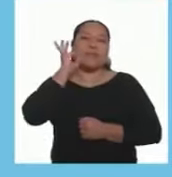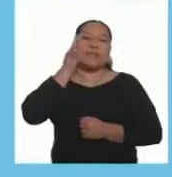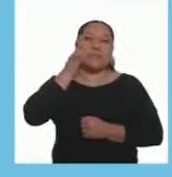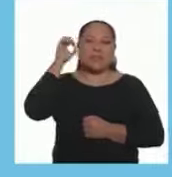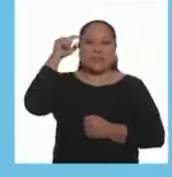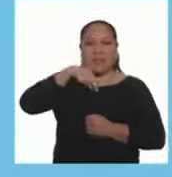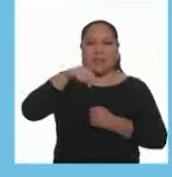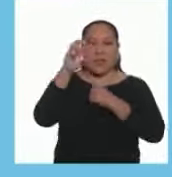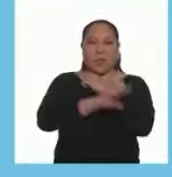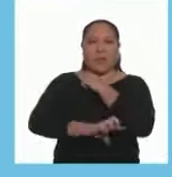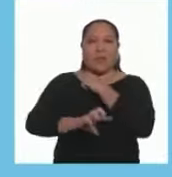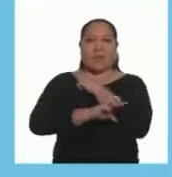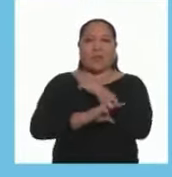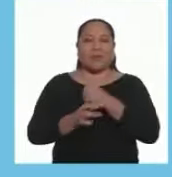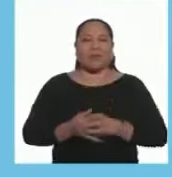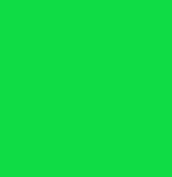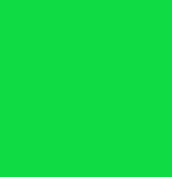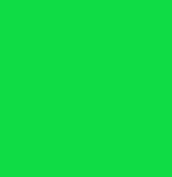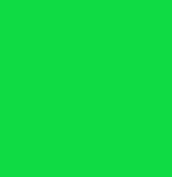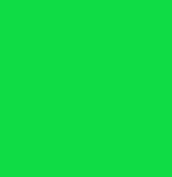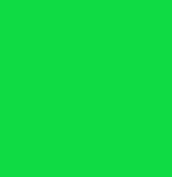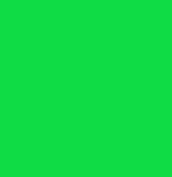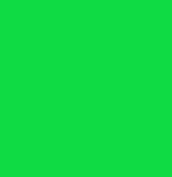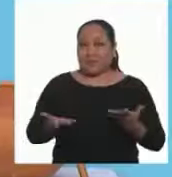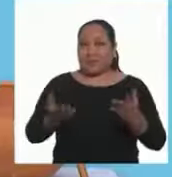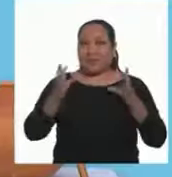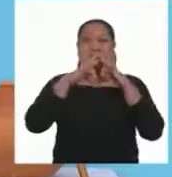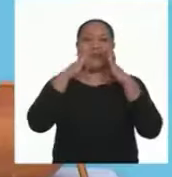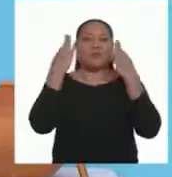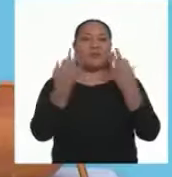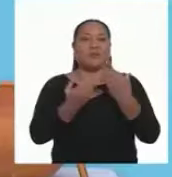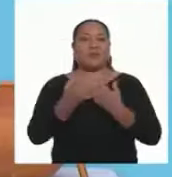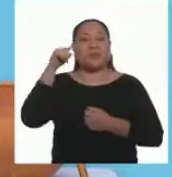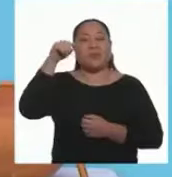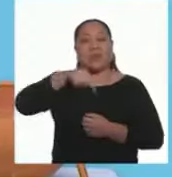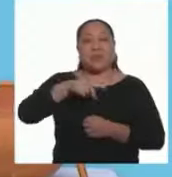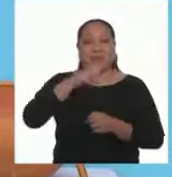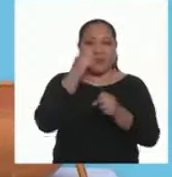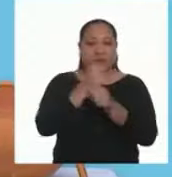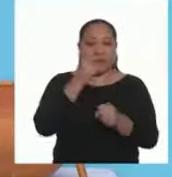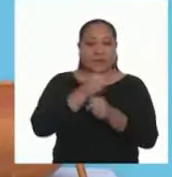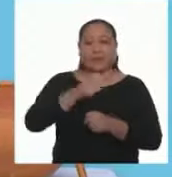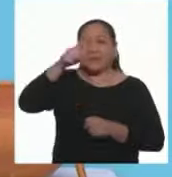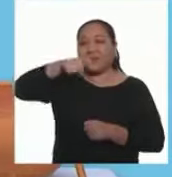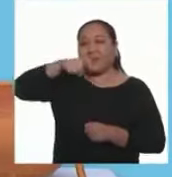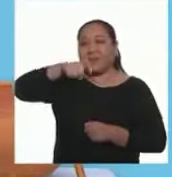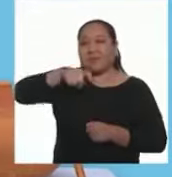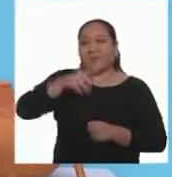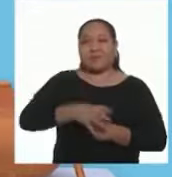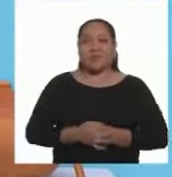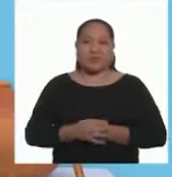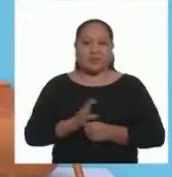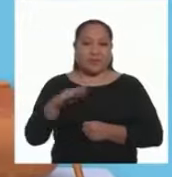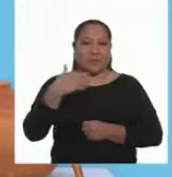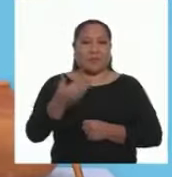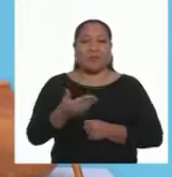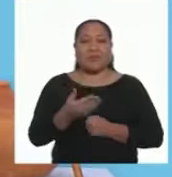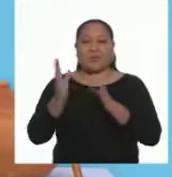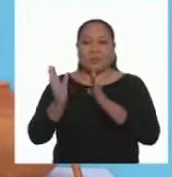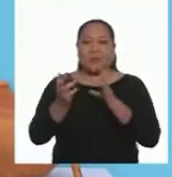postres más ricos de nuestro país Entonces, familias, para esta actividad